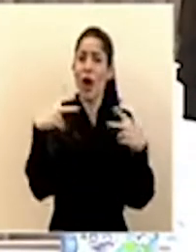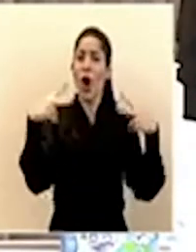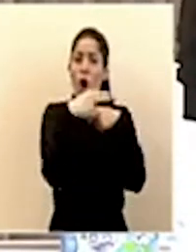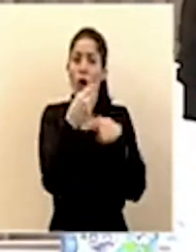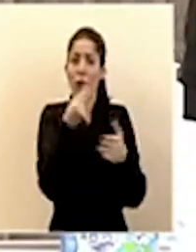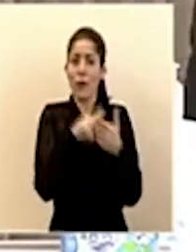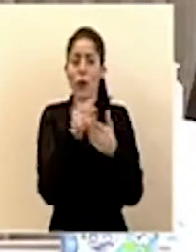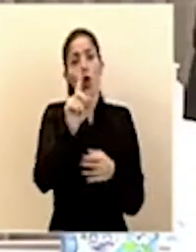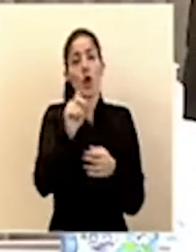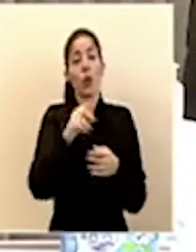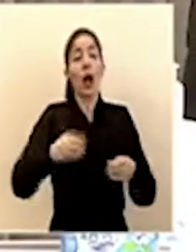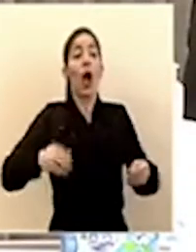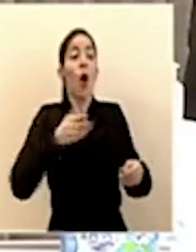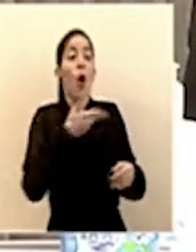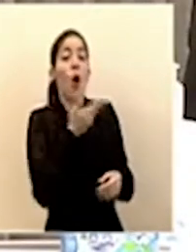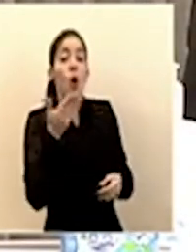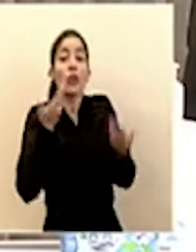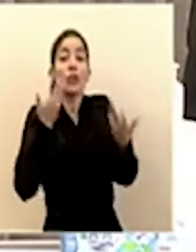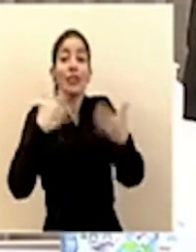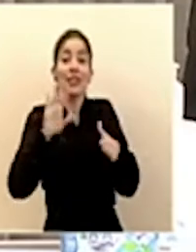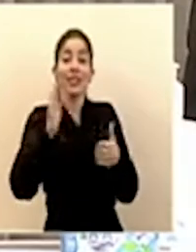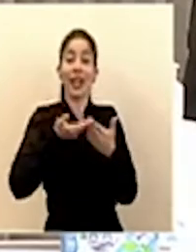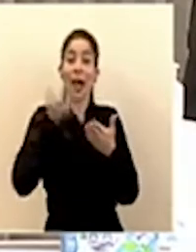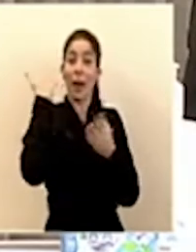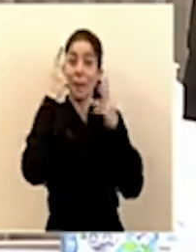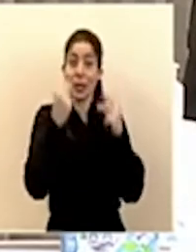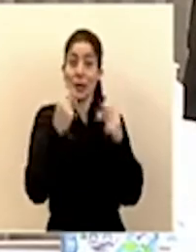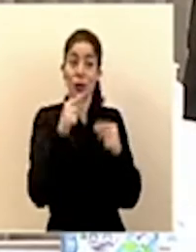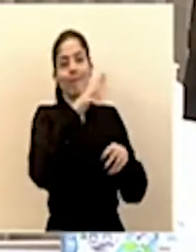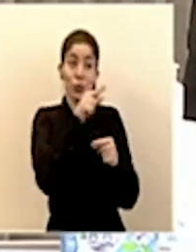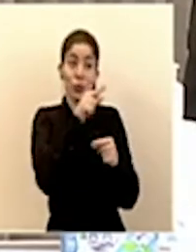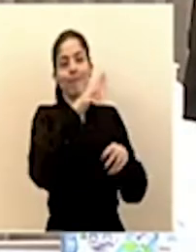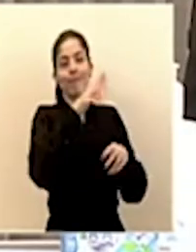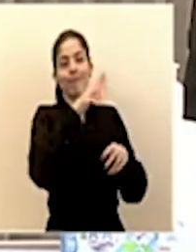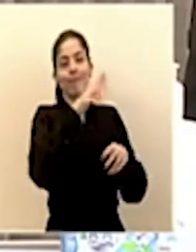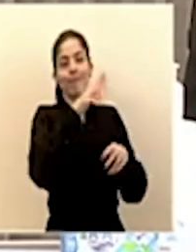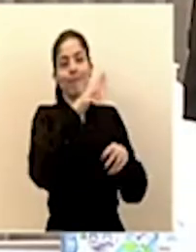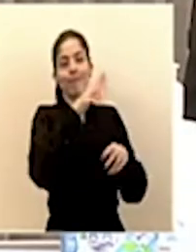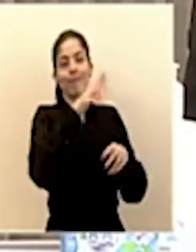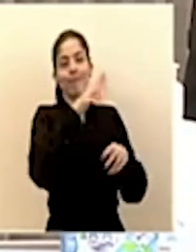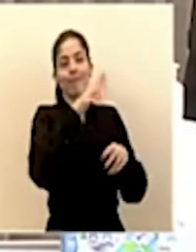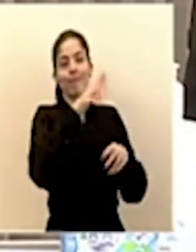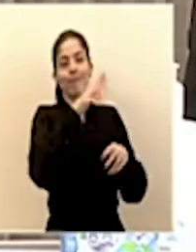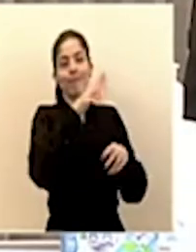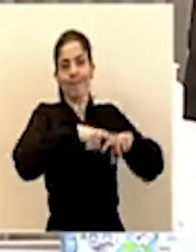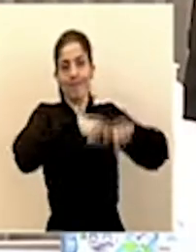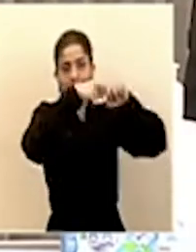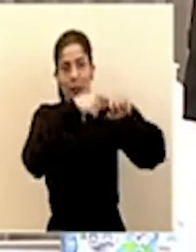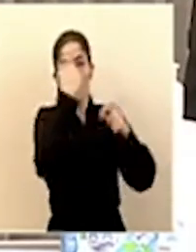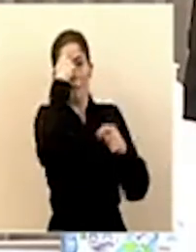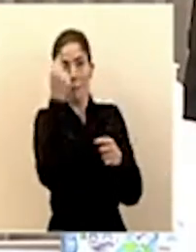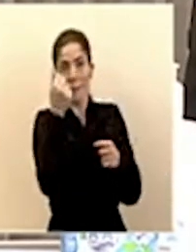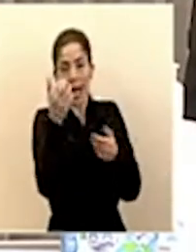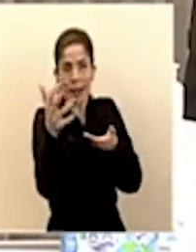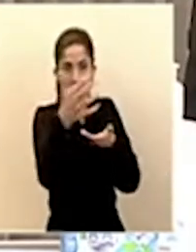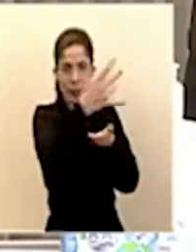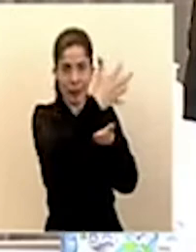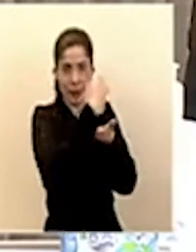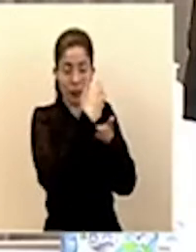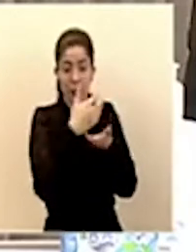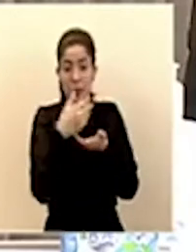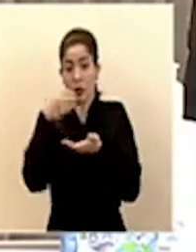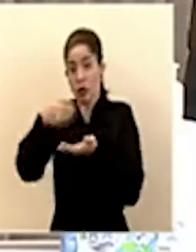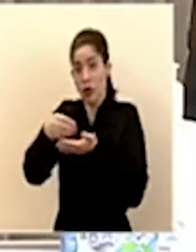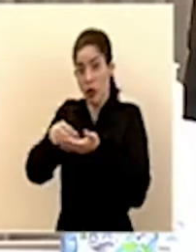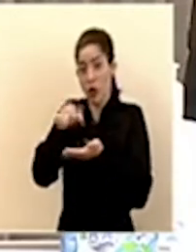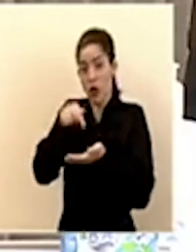hacer es dejar de gastar en cosas que ya estaban presupuestadas para financiar estos aportes a los